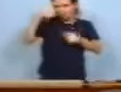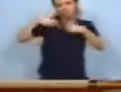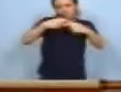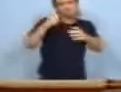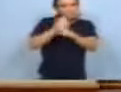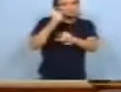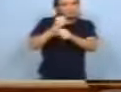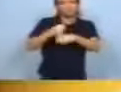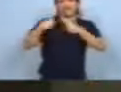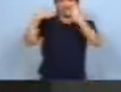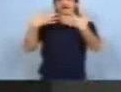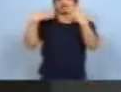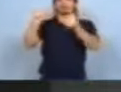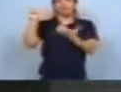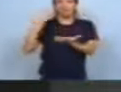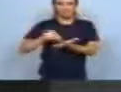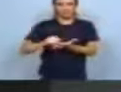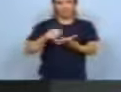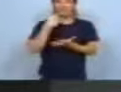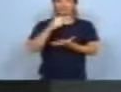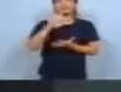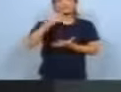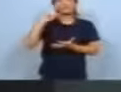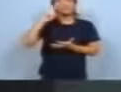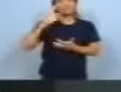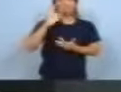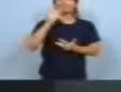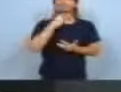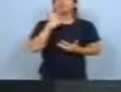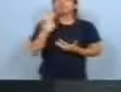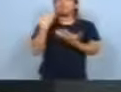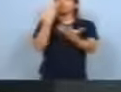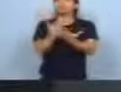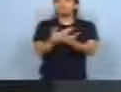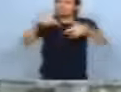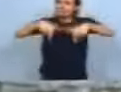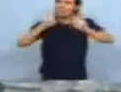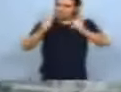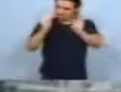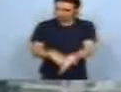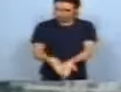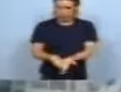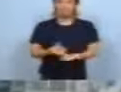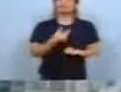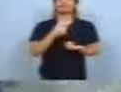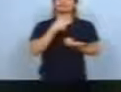cosas para el país. Por los 30.000 hijos, queremos demostrar que estamos acá también. Queremos